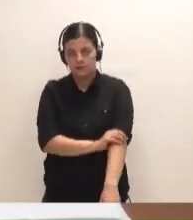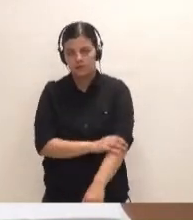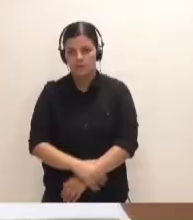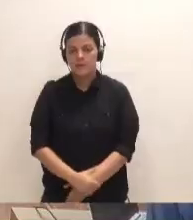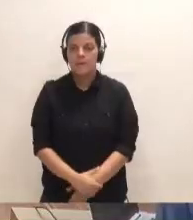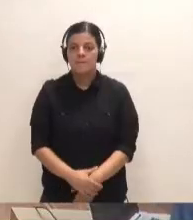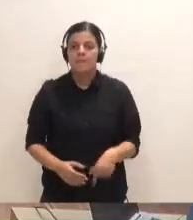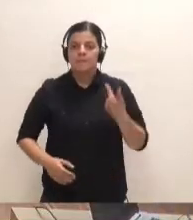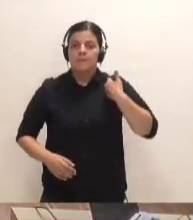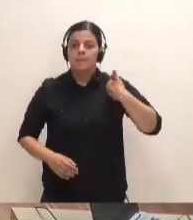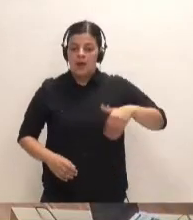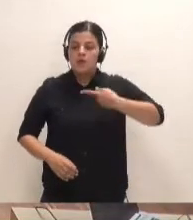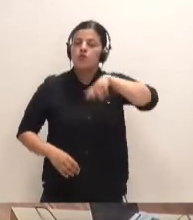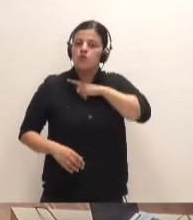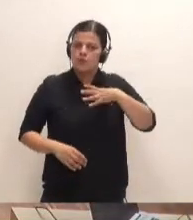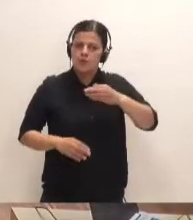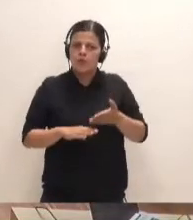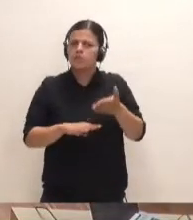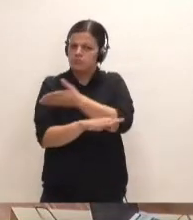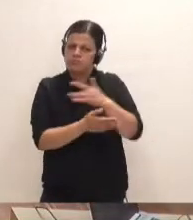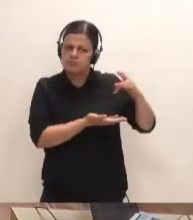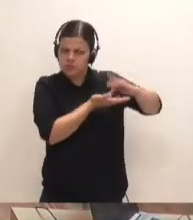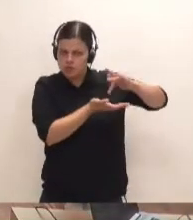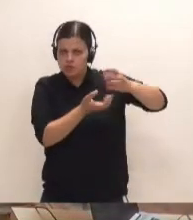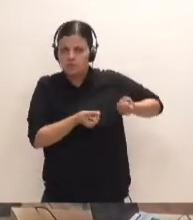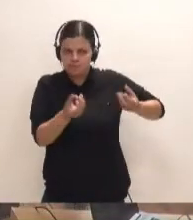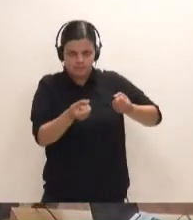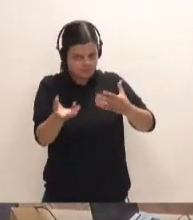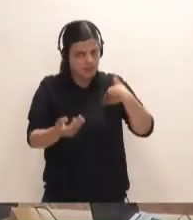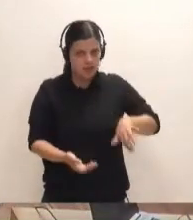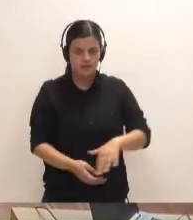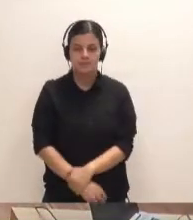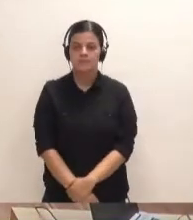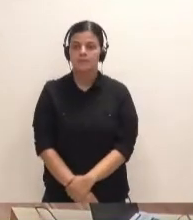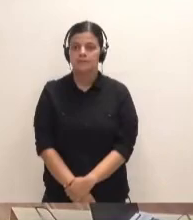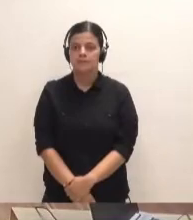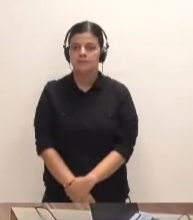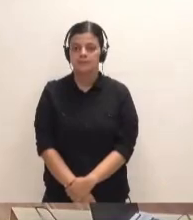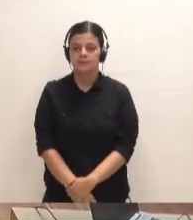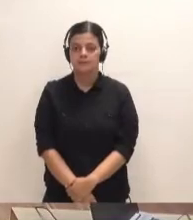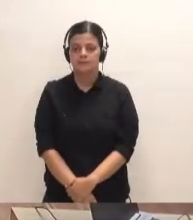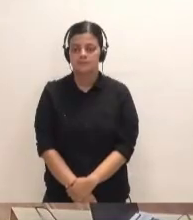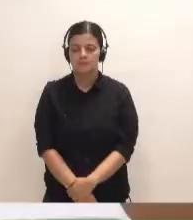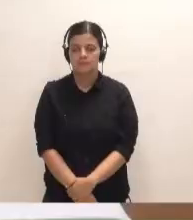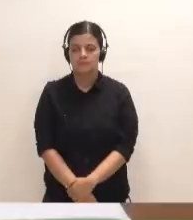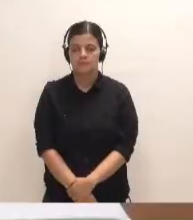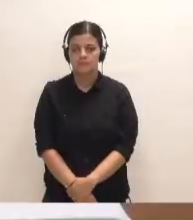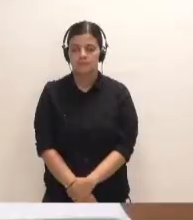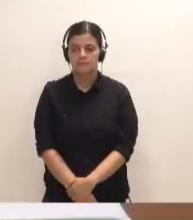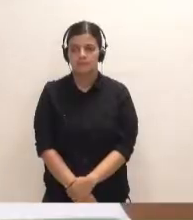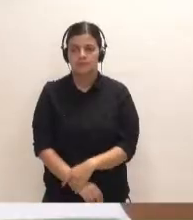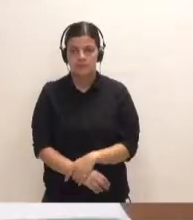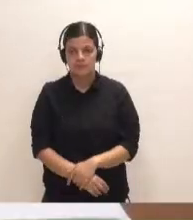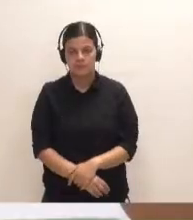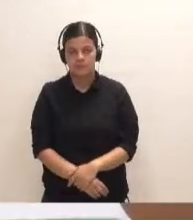que ya hemos tenido oportunidad de comentar en más de una ocasión. Son muchos los hitos en los últimos